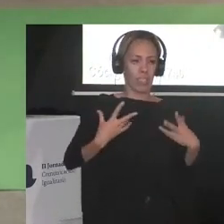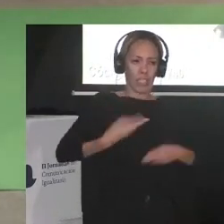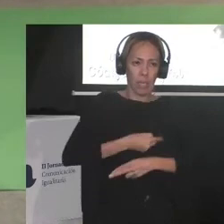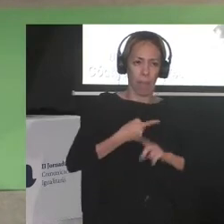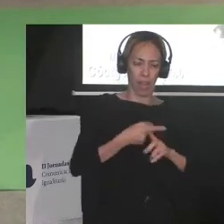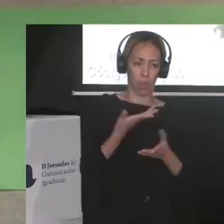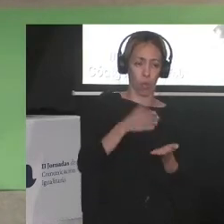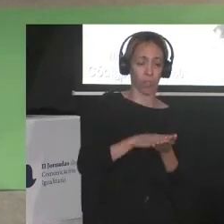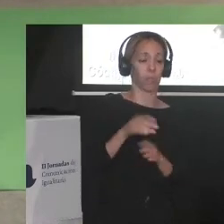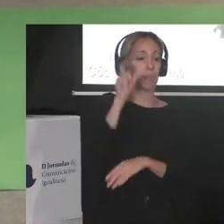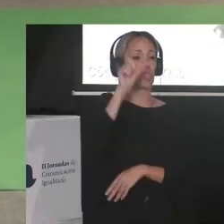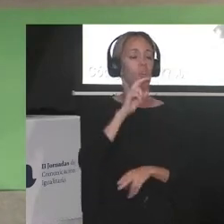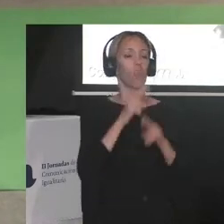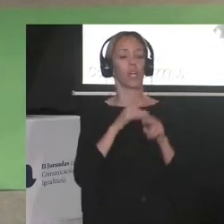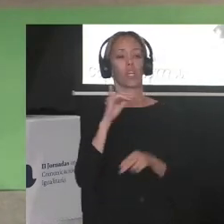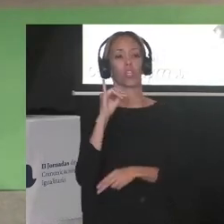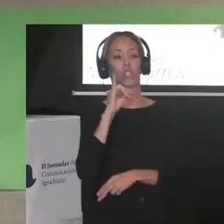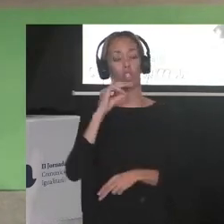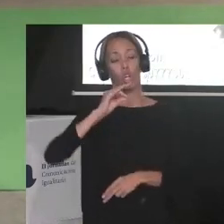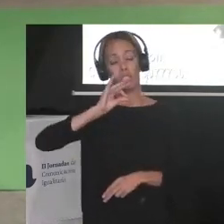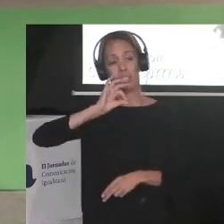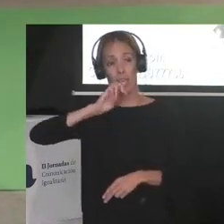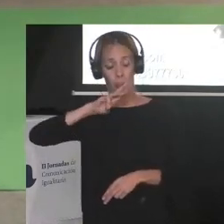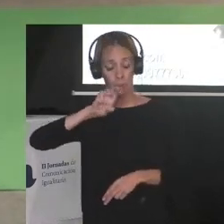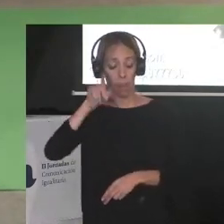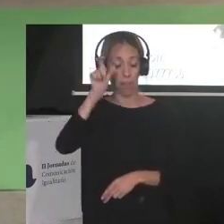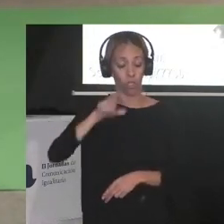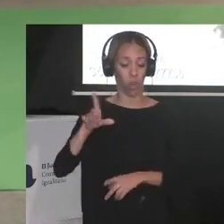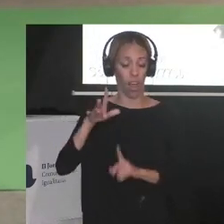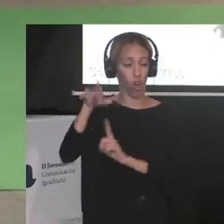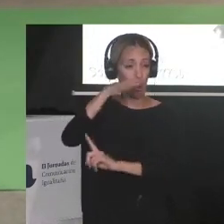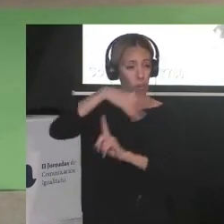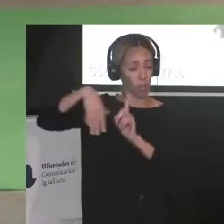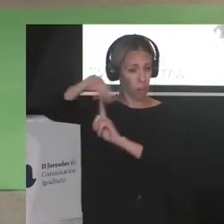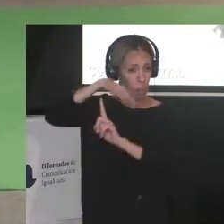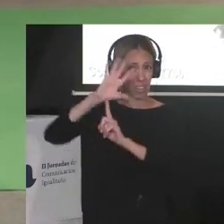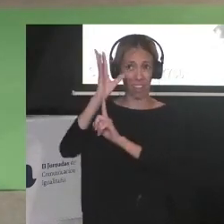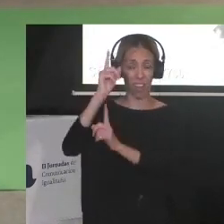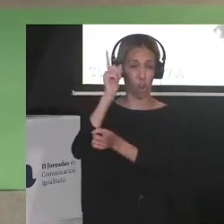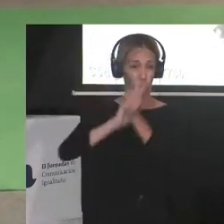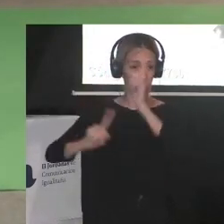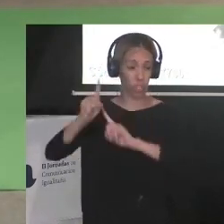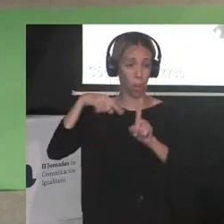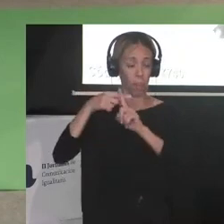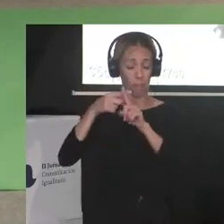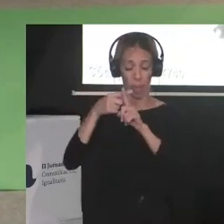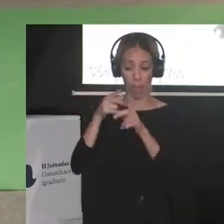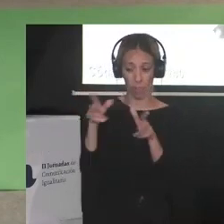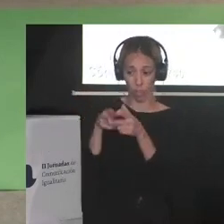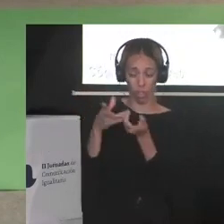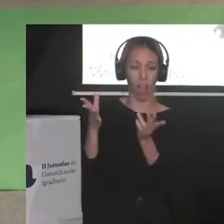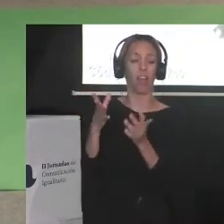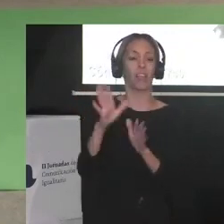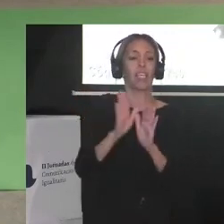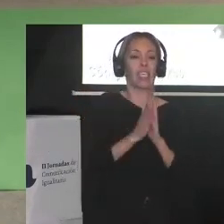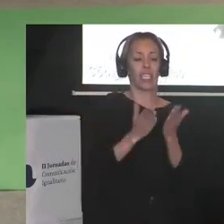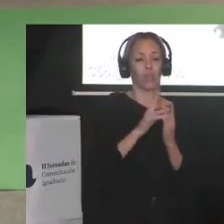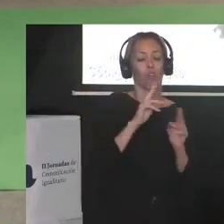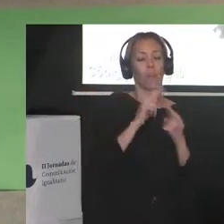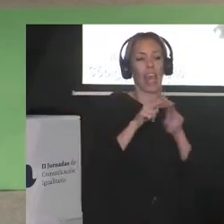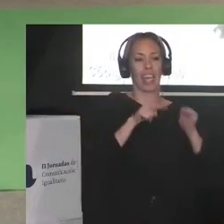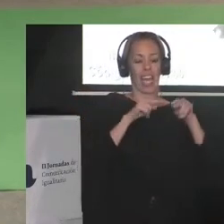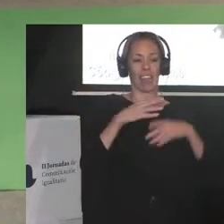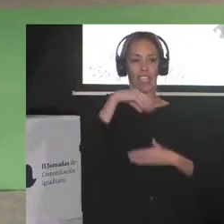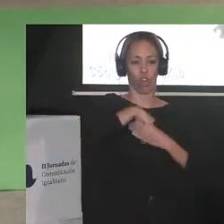Yosef escribió sobre las personas detrás de los conflictos medioambientales y sociales y tituló a su hermoso libro Guerras del Interior